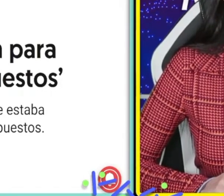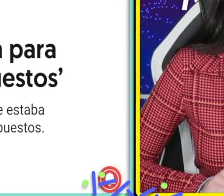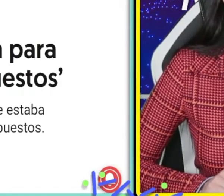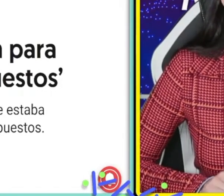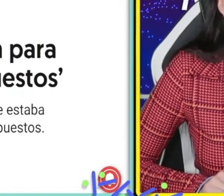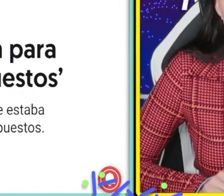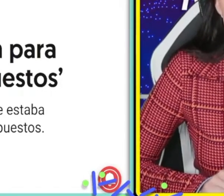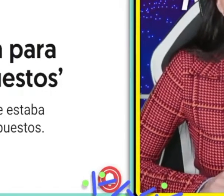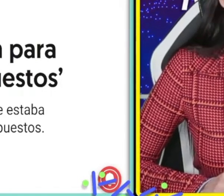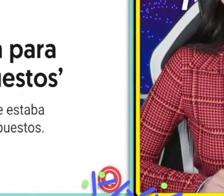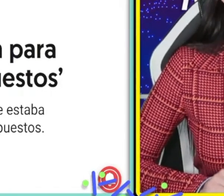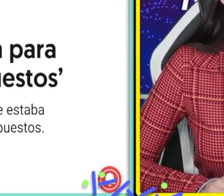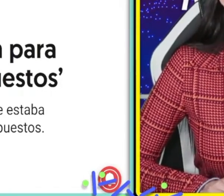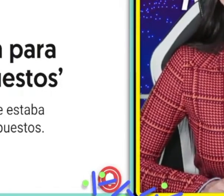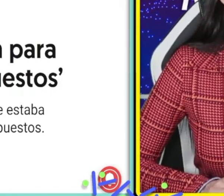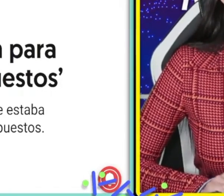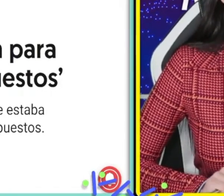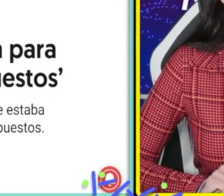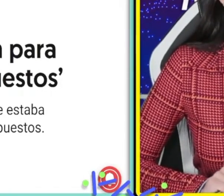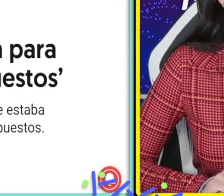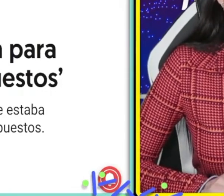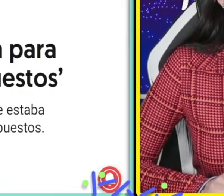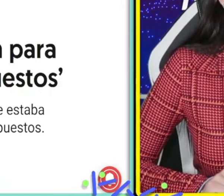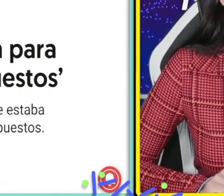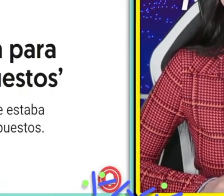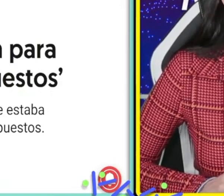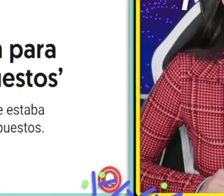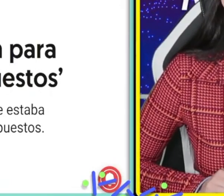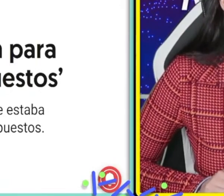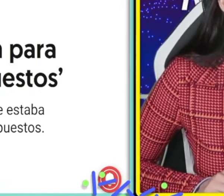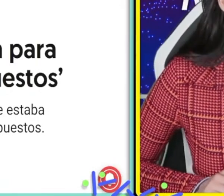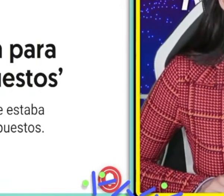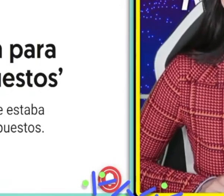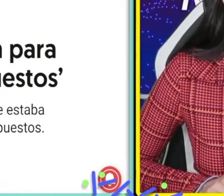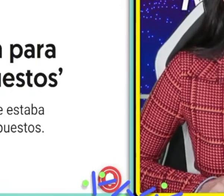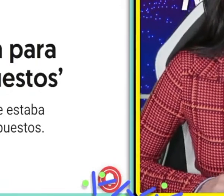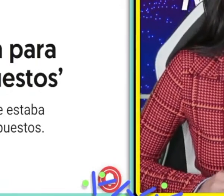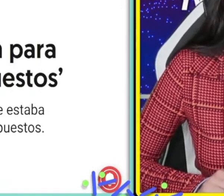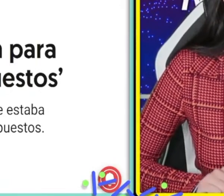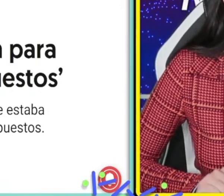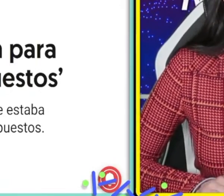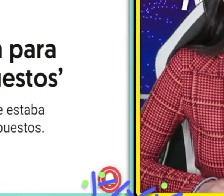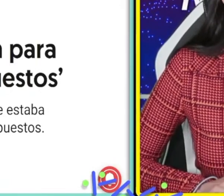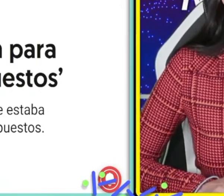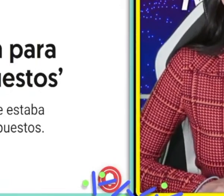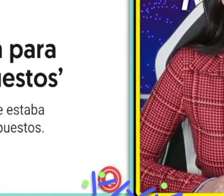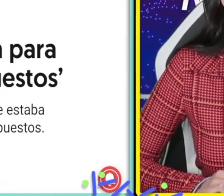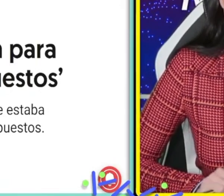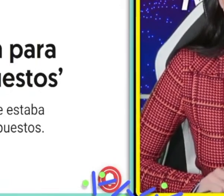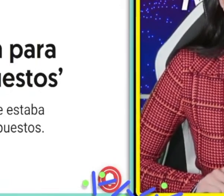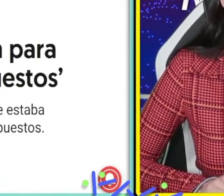a pagar impuestos. El problema es que esto, bueno, pues ya está generando una preocupación en el gobierno de Estados Unidos porque